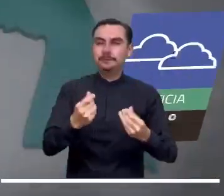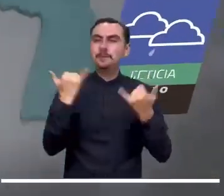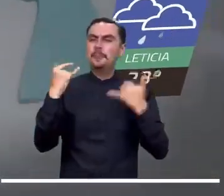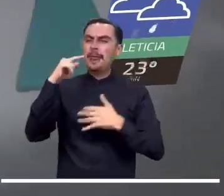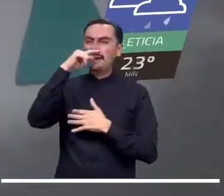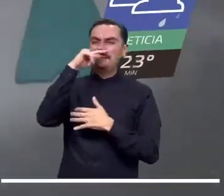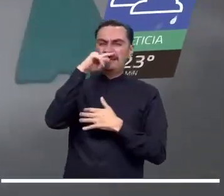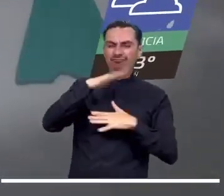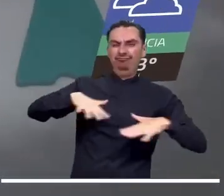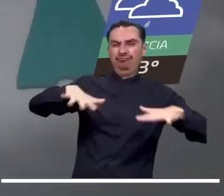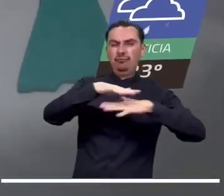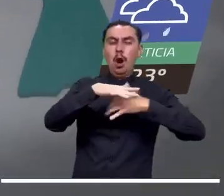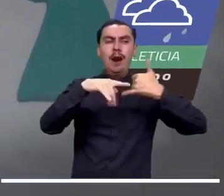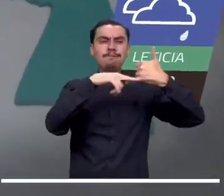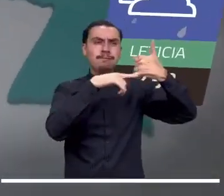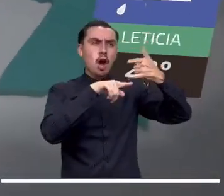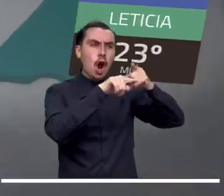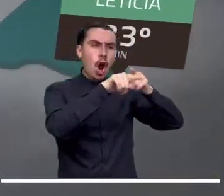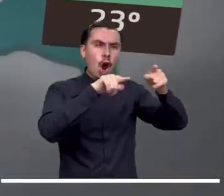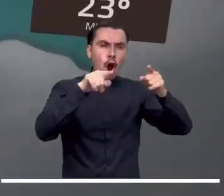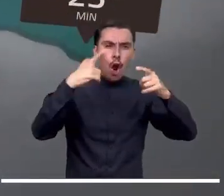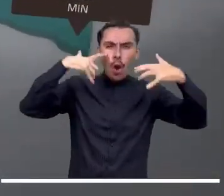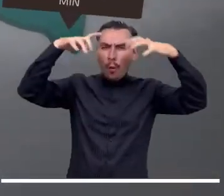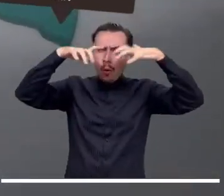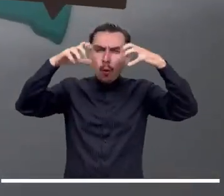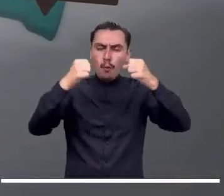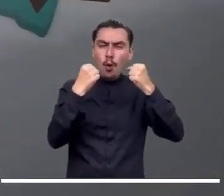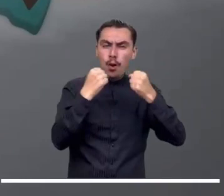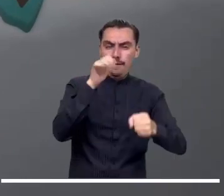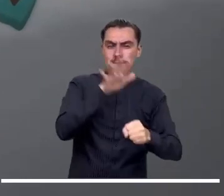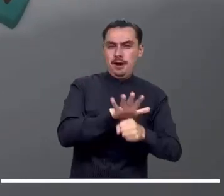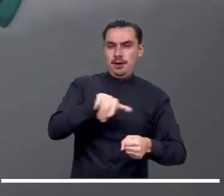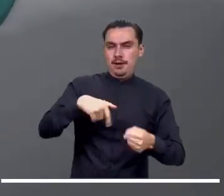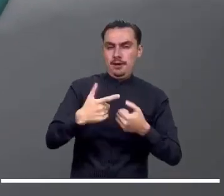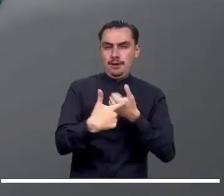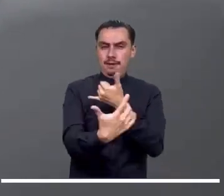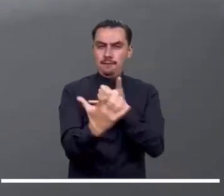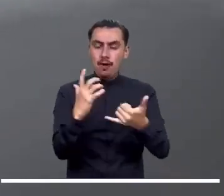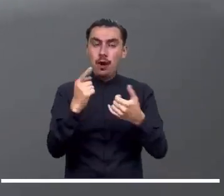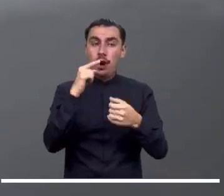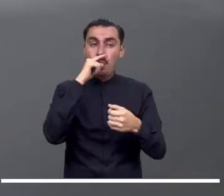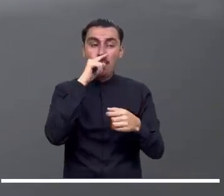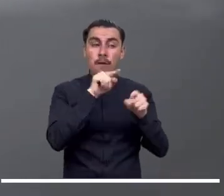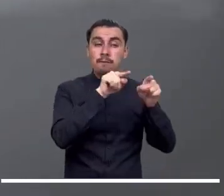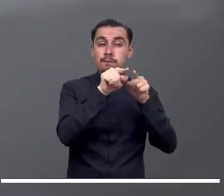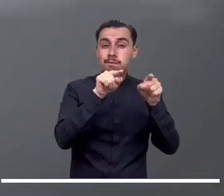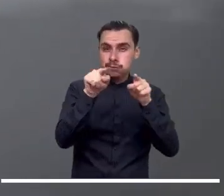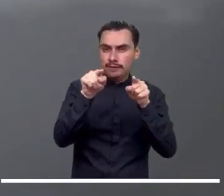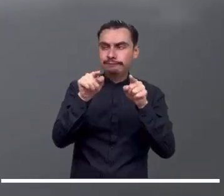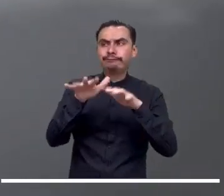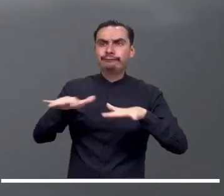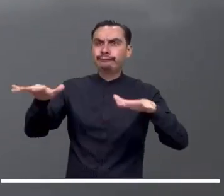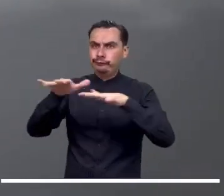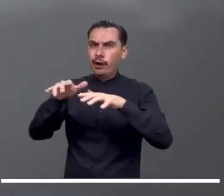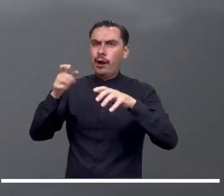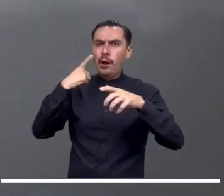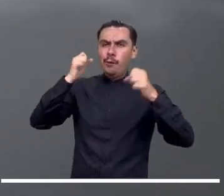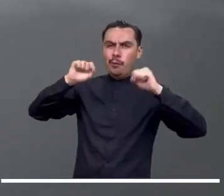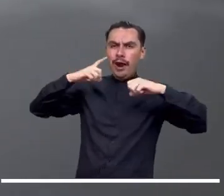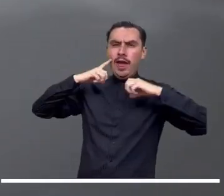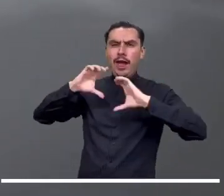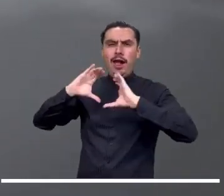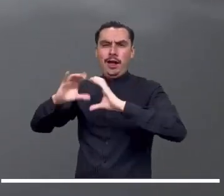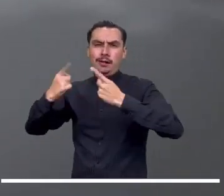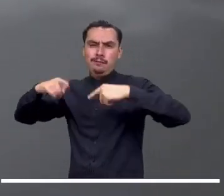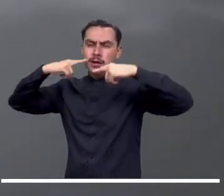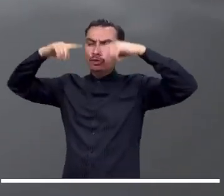amazónica se presentarán aguaceros de importante intensidad en Guainía, Baupés, Putumayo y Amazonas. No se descartan lloviznas